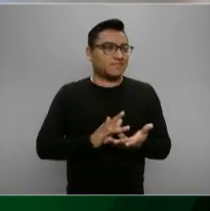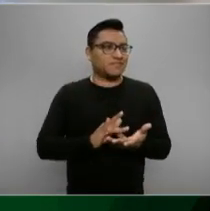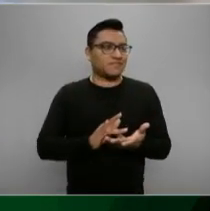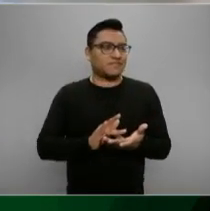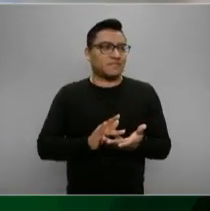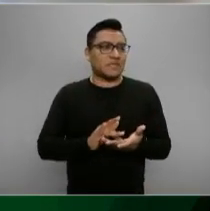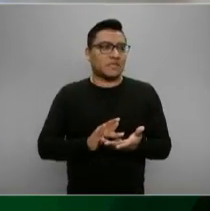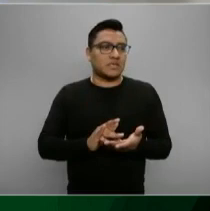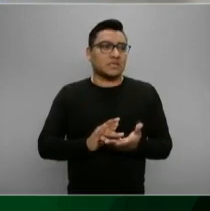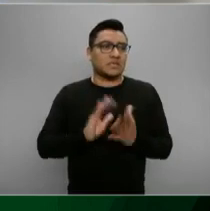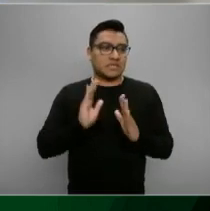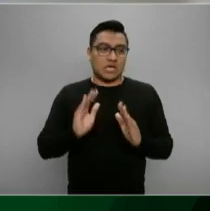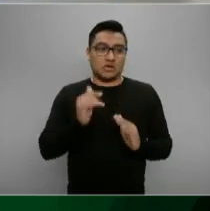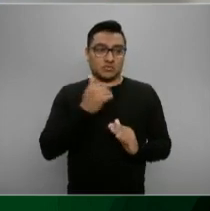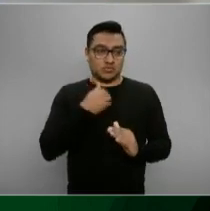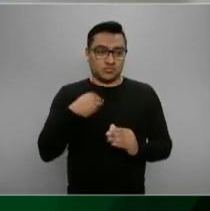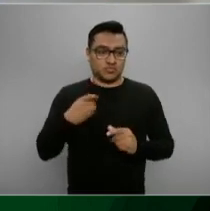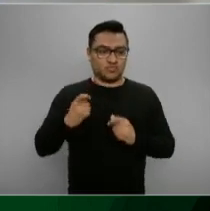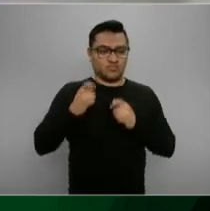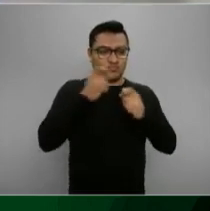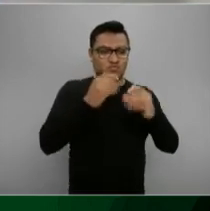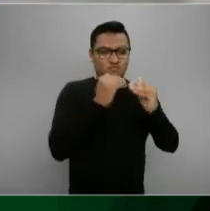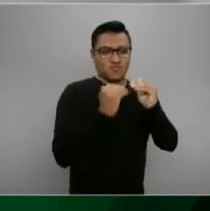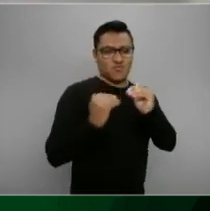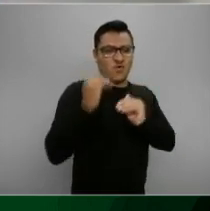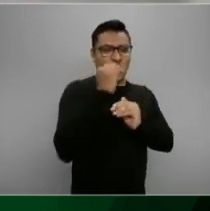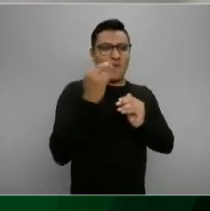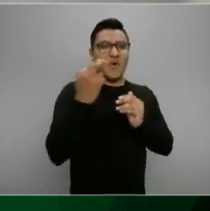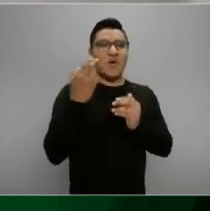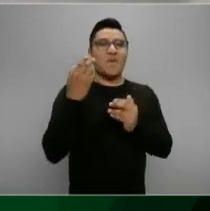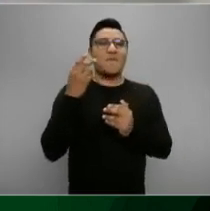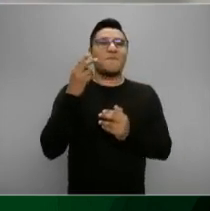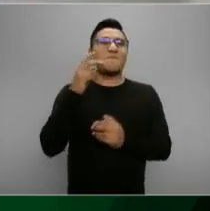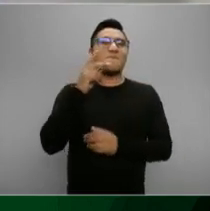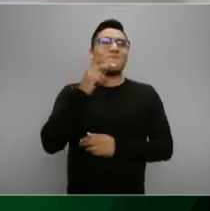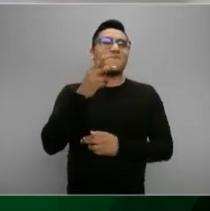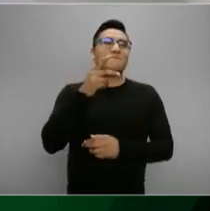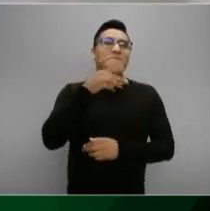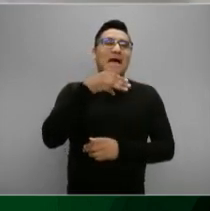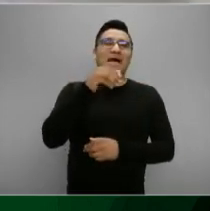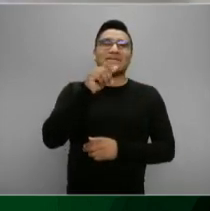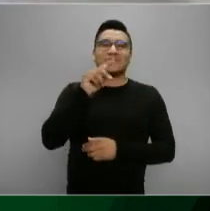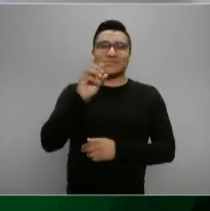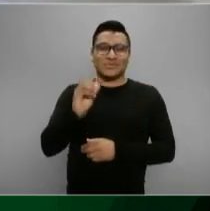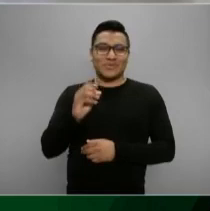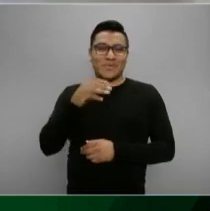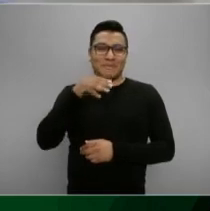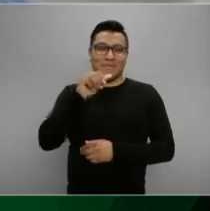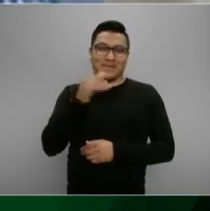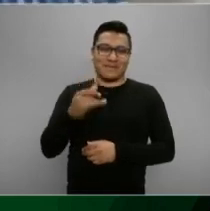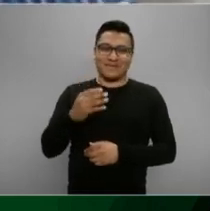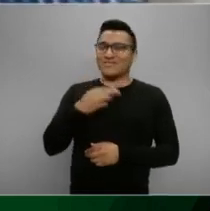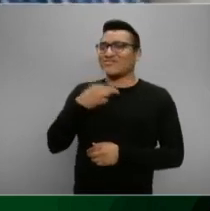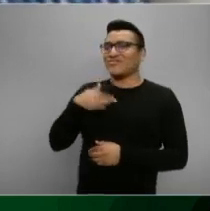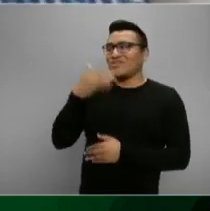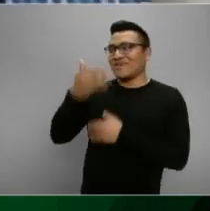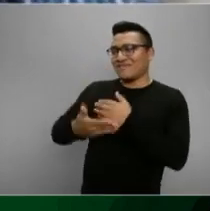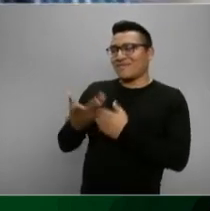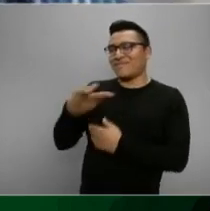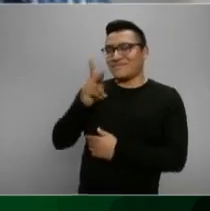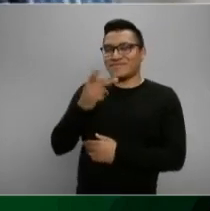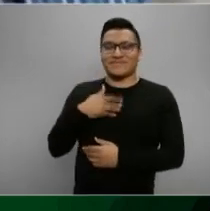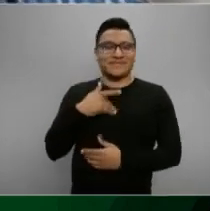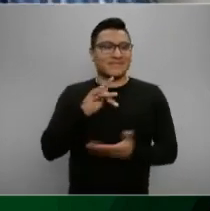un grado académico, maestro María. Sí, que no concluí ya me lo subió. Le mandamos